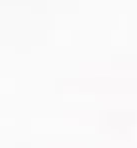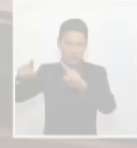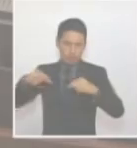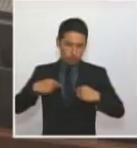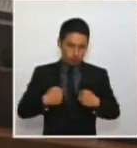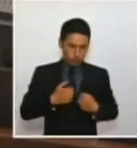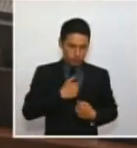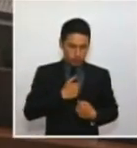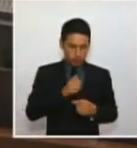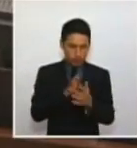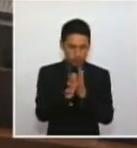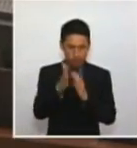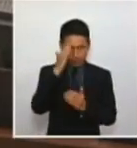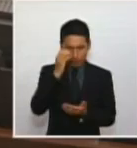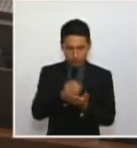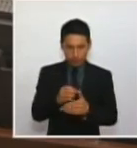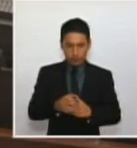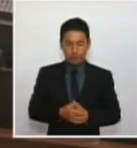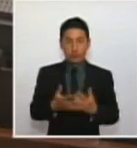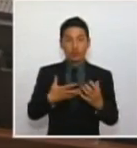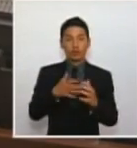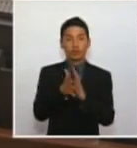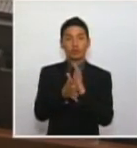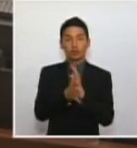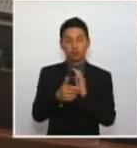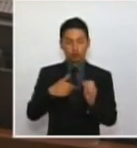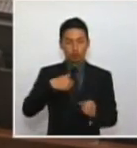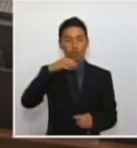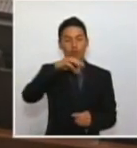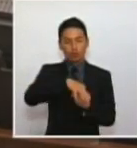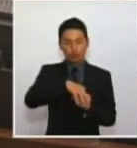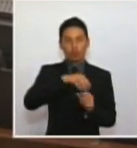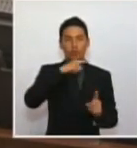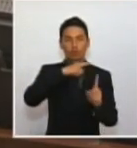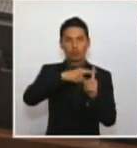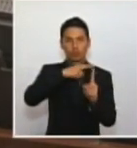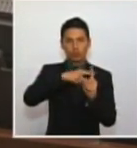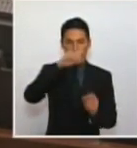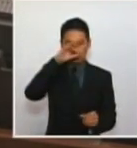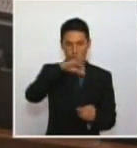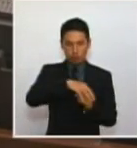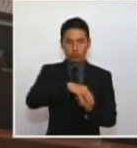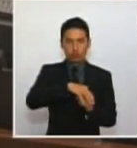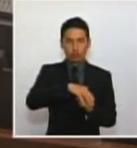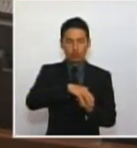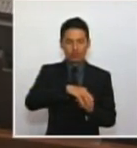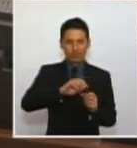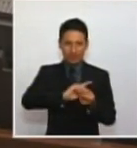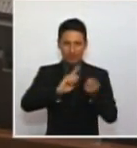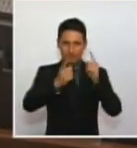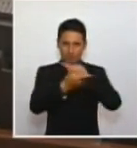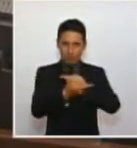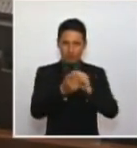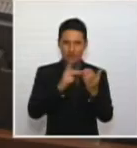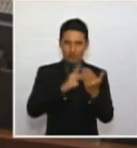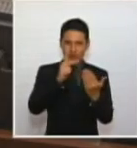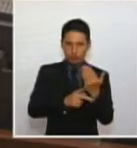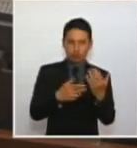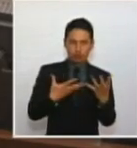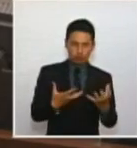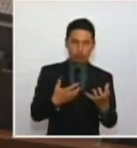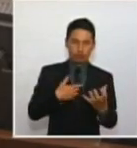Quiero anunciar que voy a votar positivamente la reforma, el proyecto,